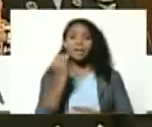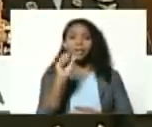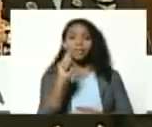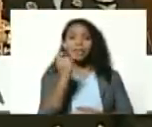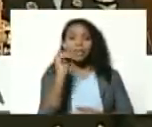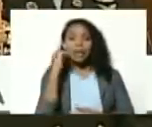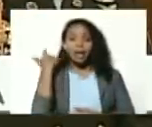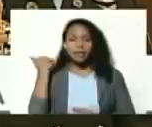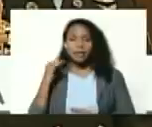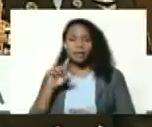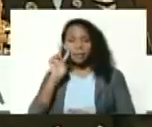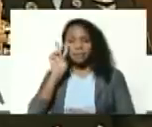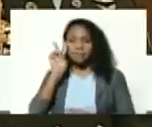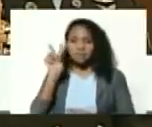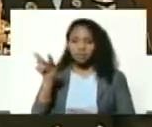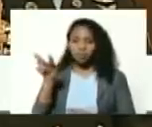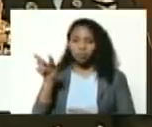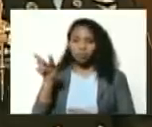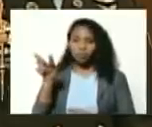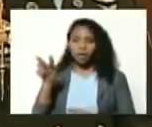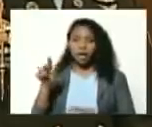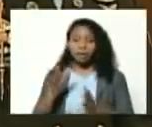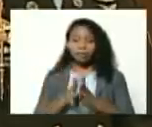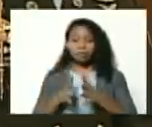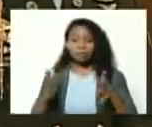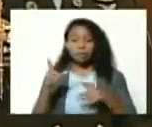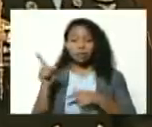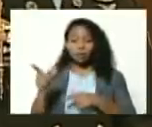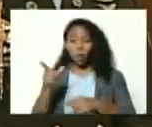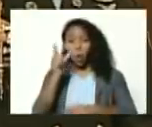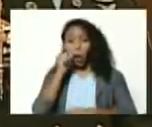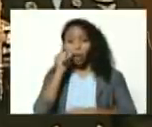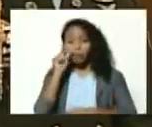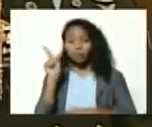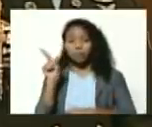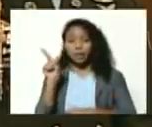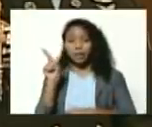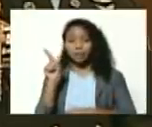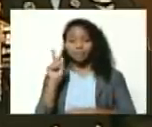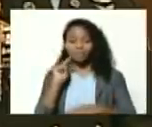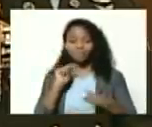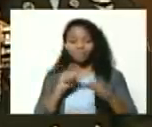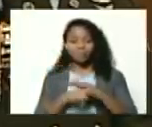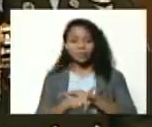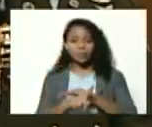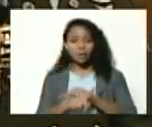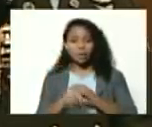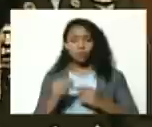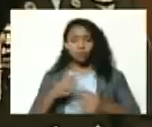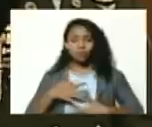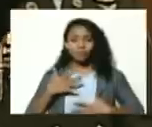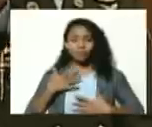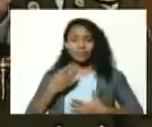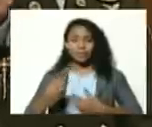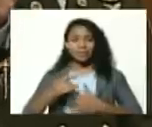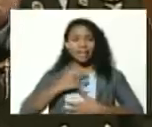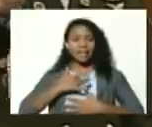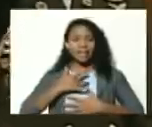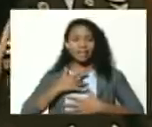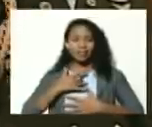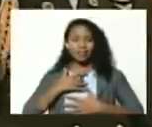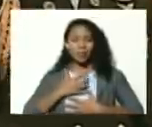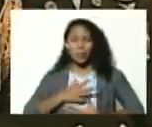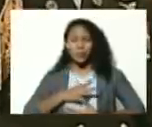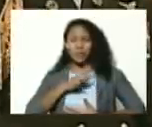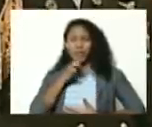de mirar el tamaño de aquellos hombres le entran a uno unas ganas terribles